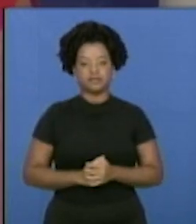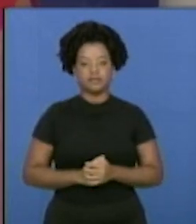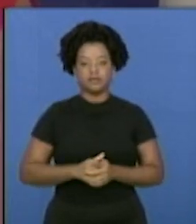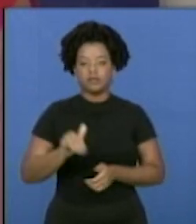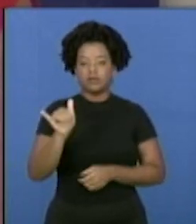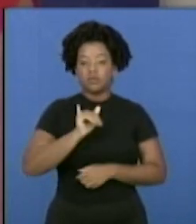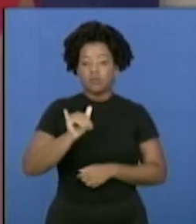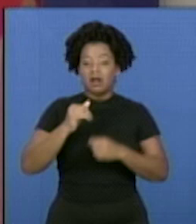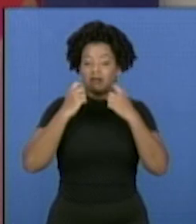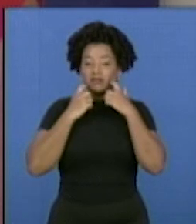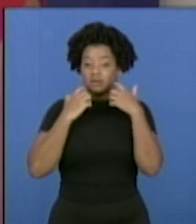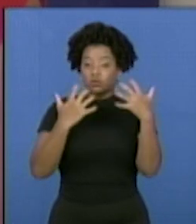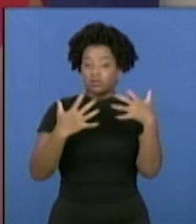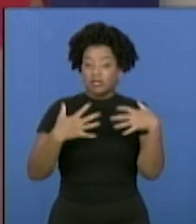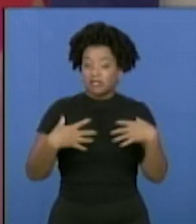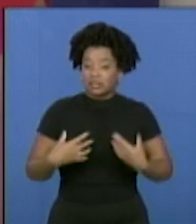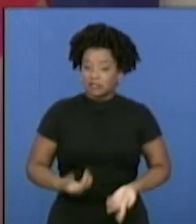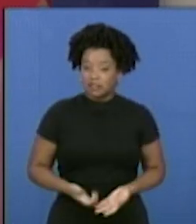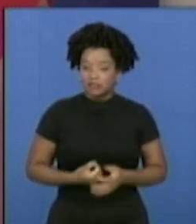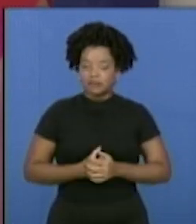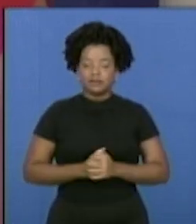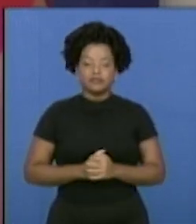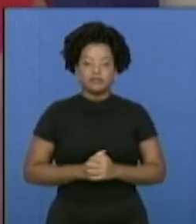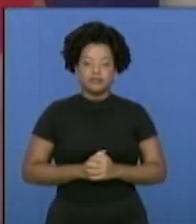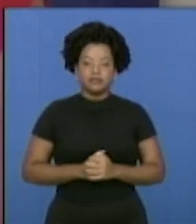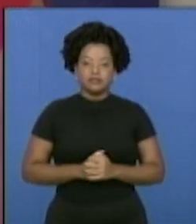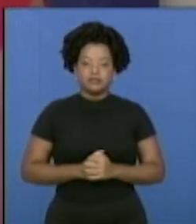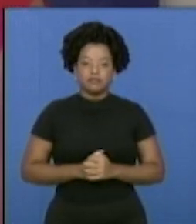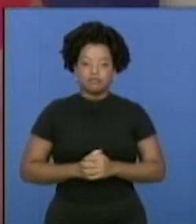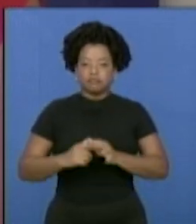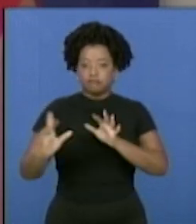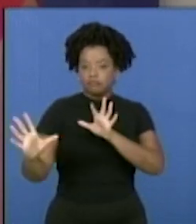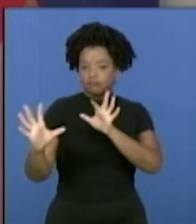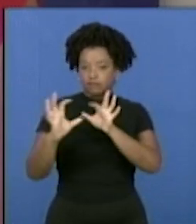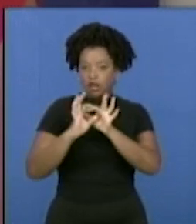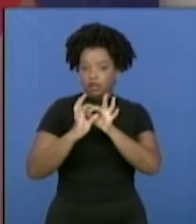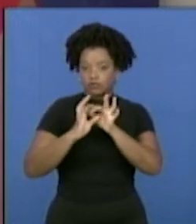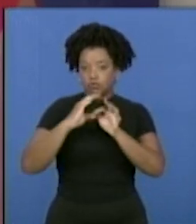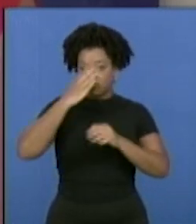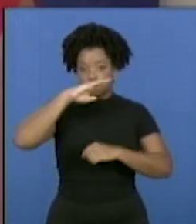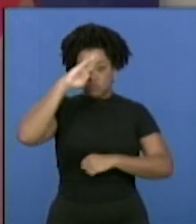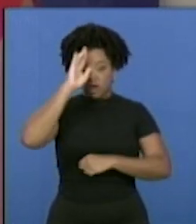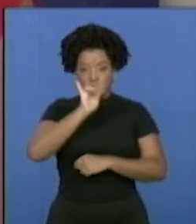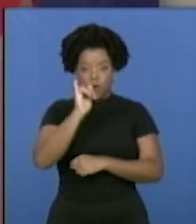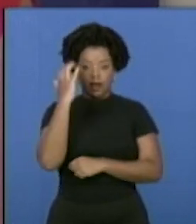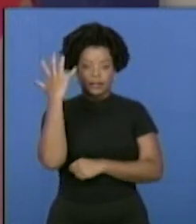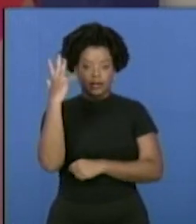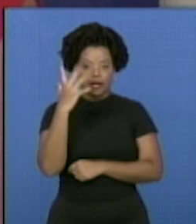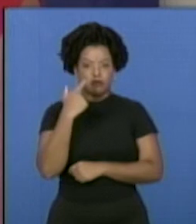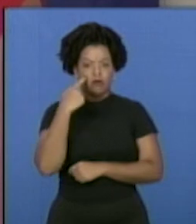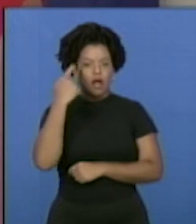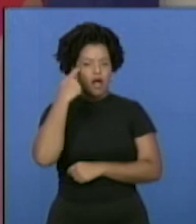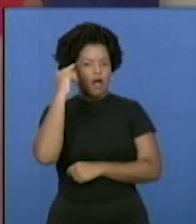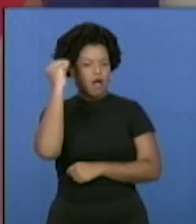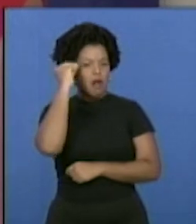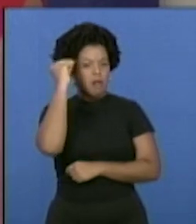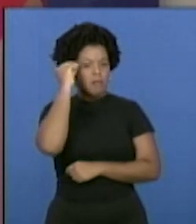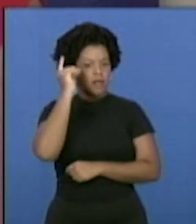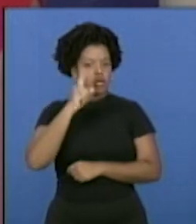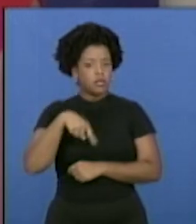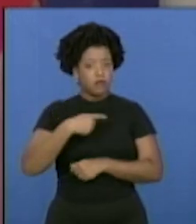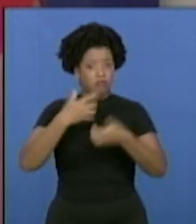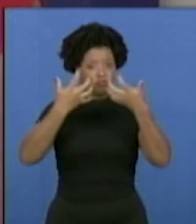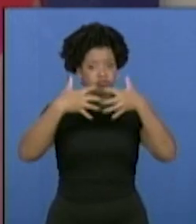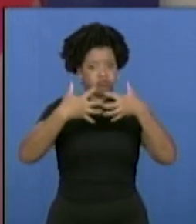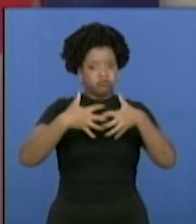poner a disposición de socios nacionales y socios extranjeros por las capacidades productivas que hoy tiene la industria como